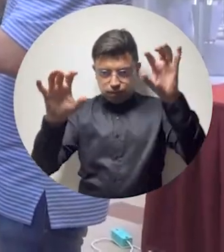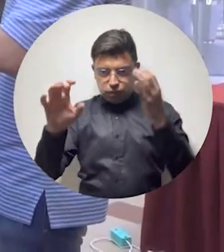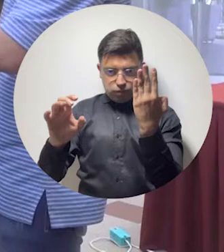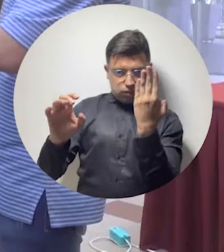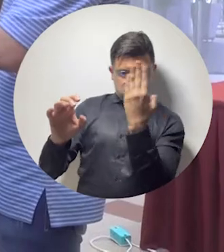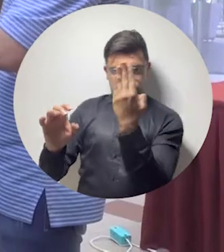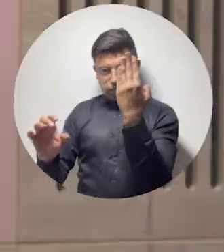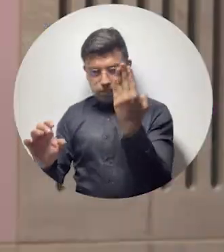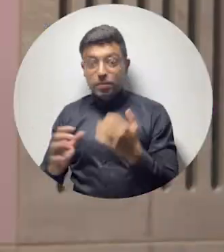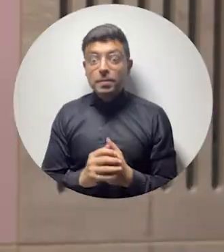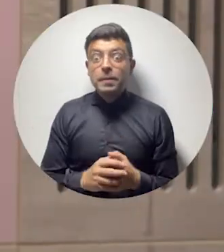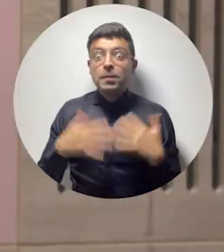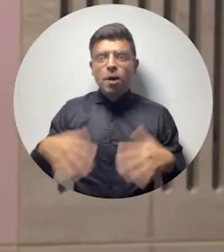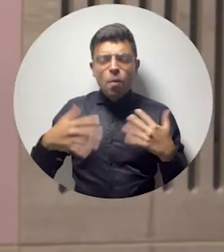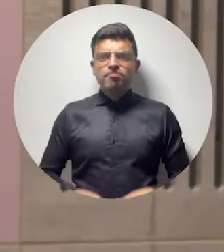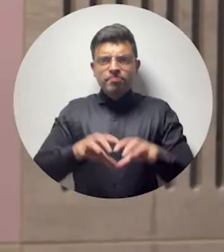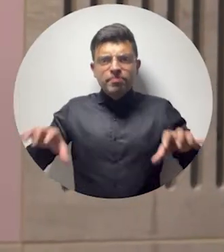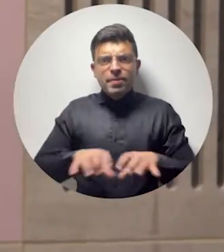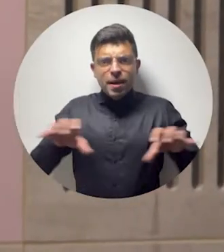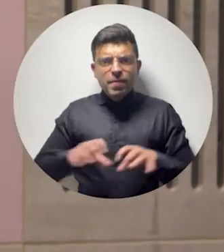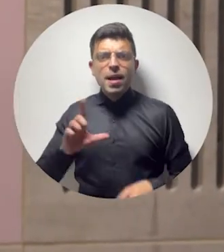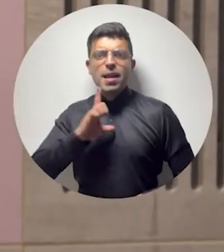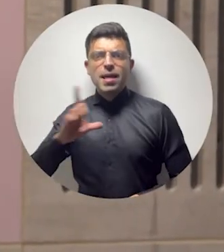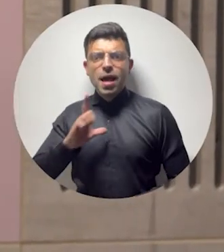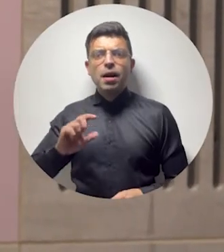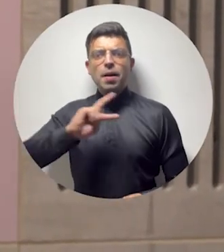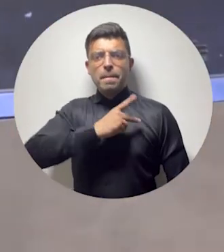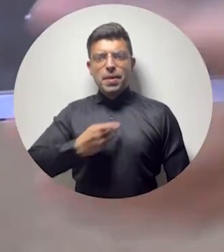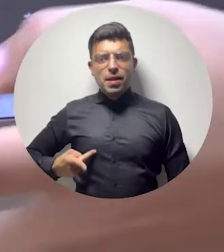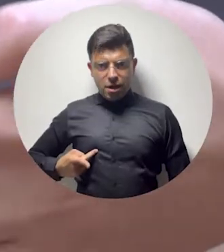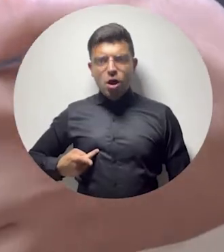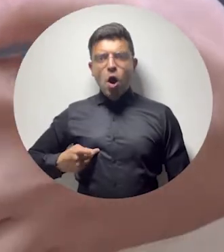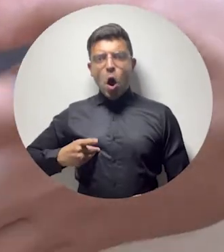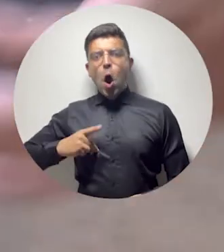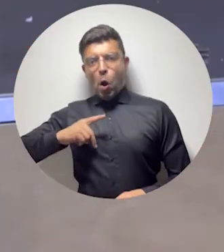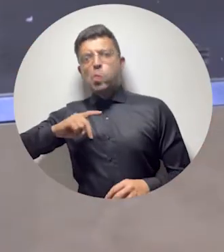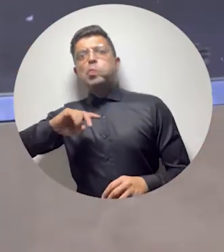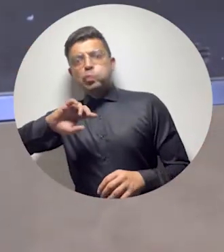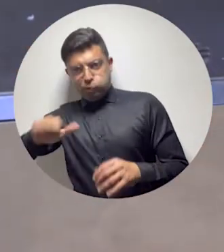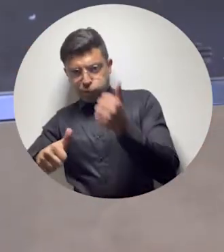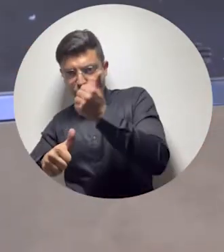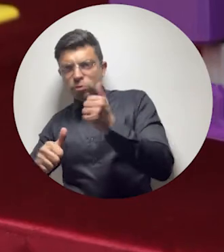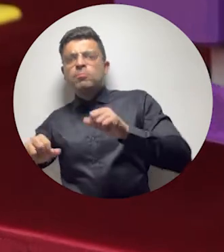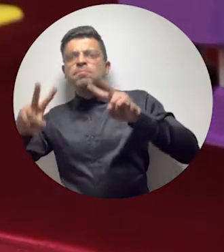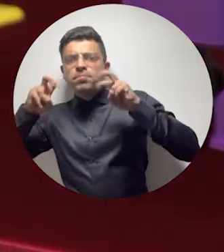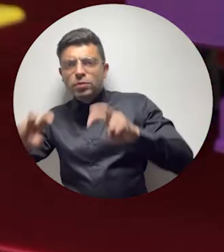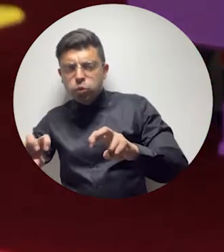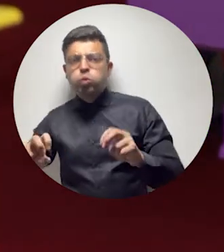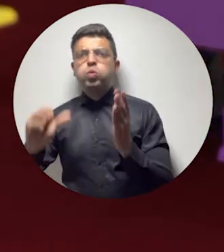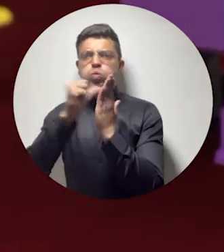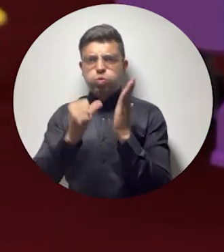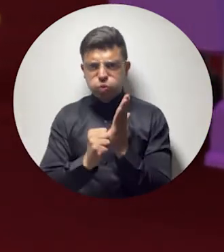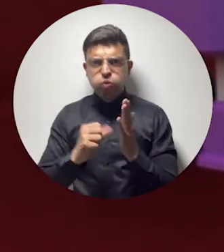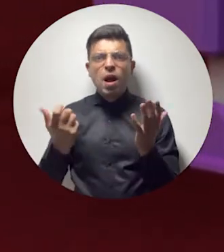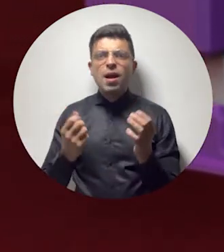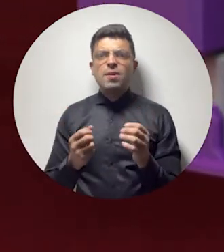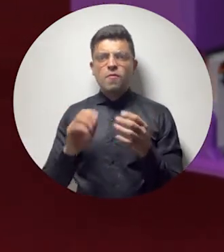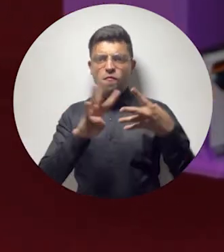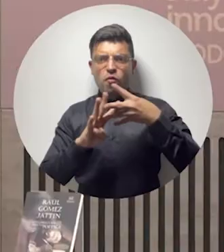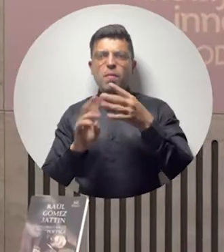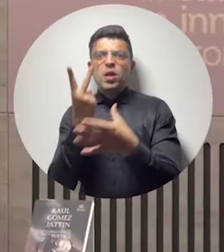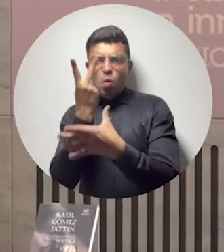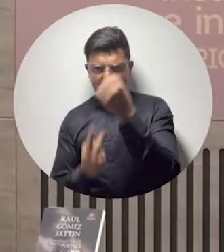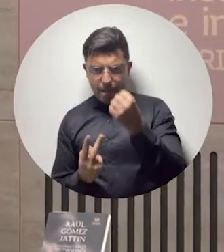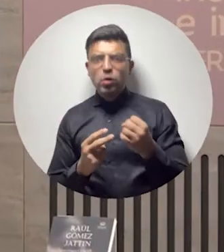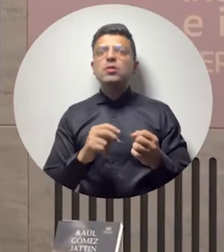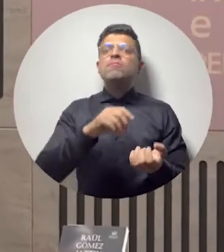desarrollada en formato híbrido desde escenarios virtuales y físicos de la Alma Mater, donde la gastronomía, la innovación y el emprendimiento social fueron